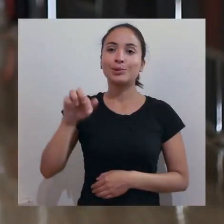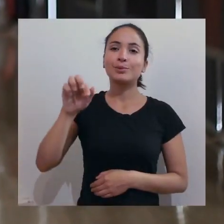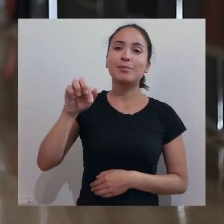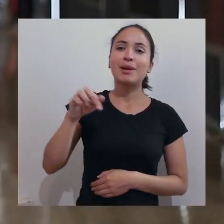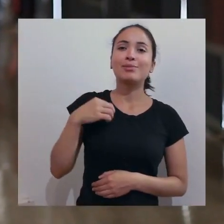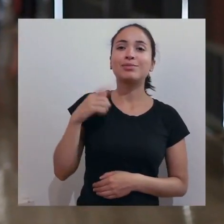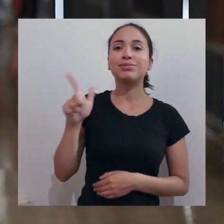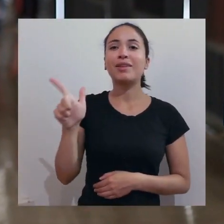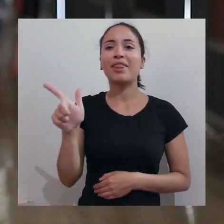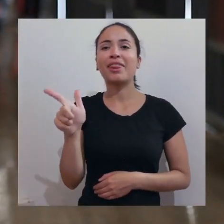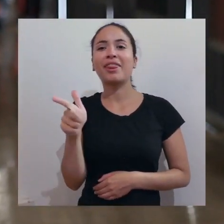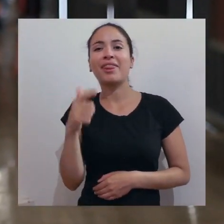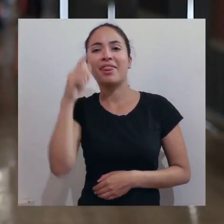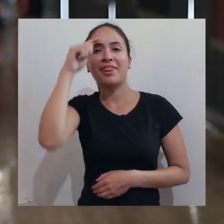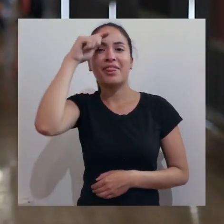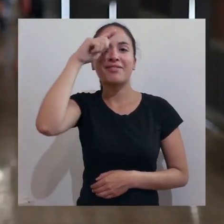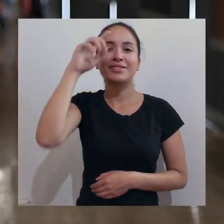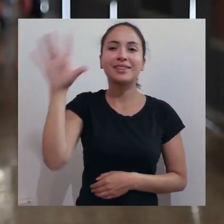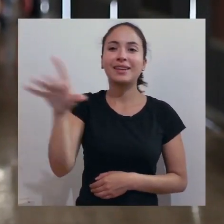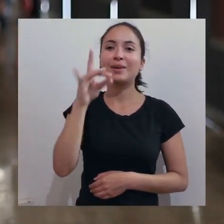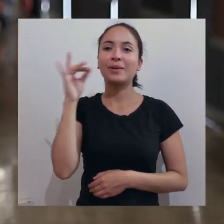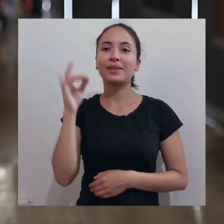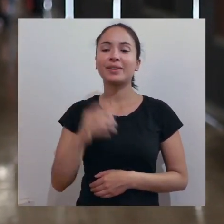Puset ruso a encontrarte.